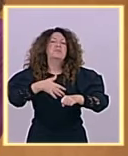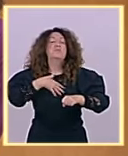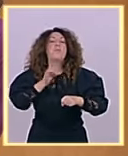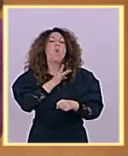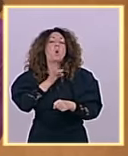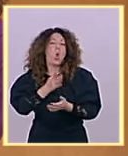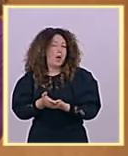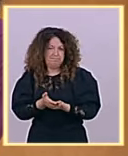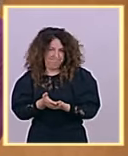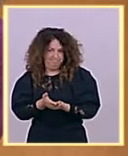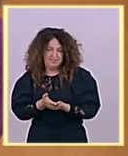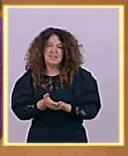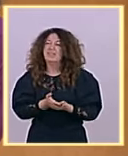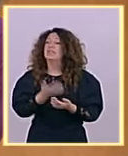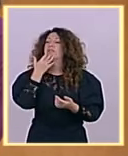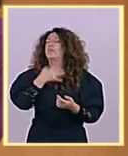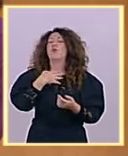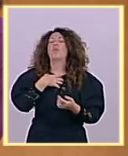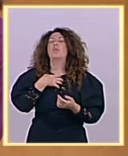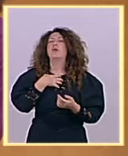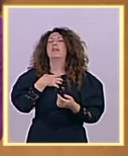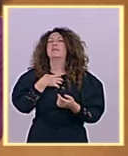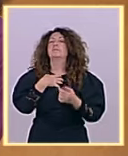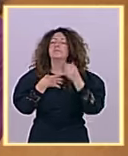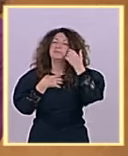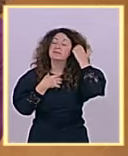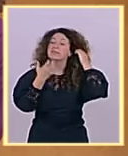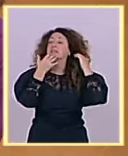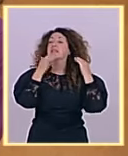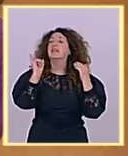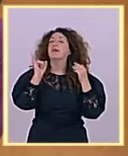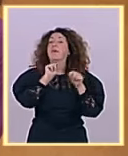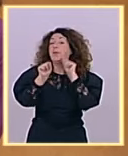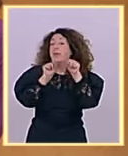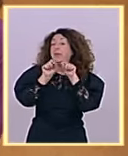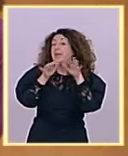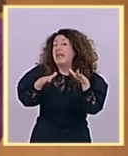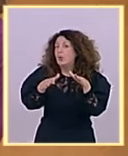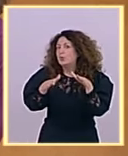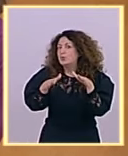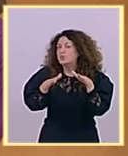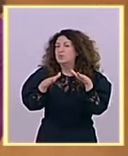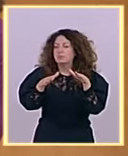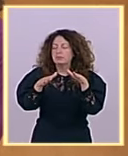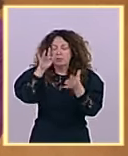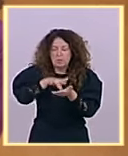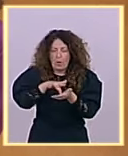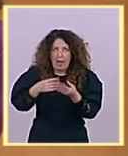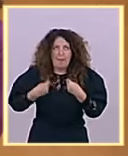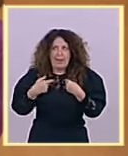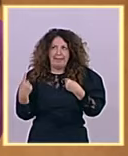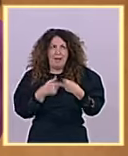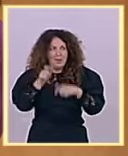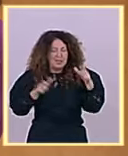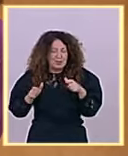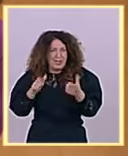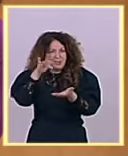se tiene un virus que irrumpe en la vida de las personas en la vida de todos los países a nivel internacional ni puede uno